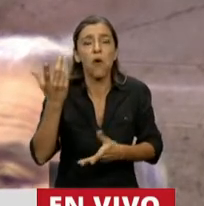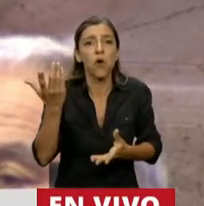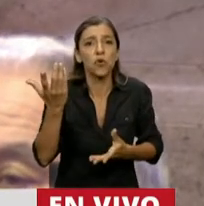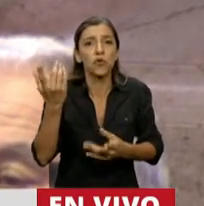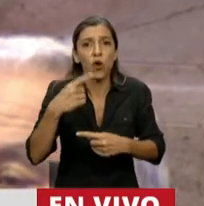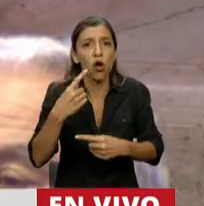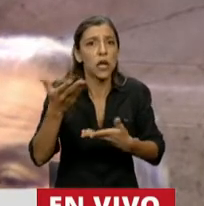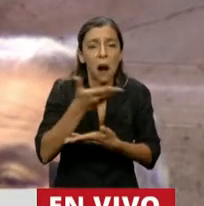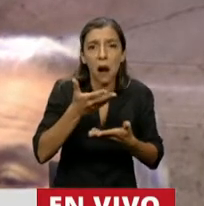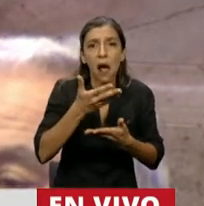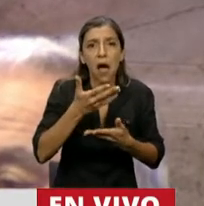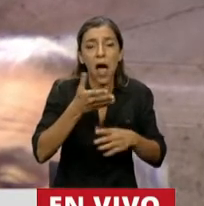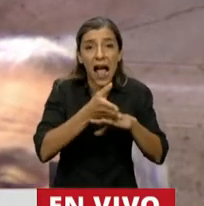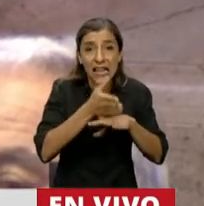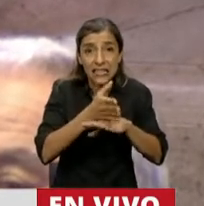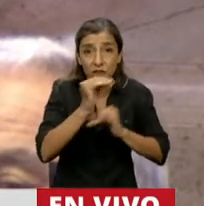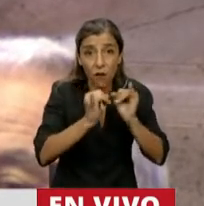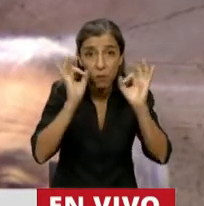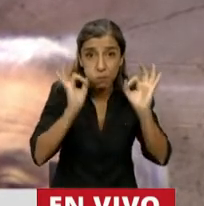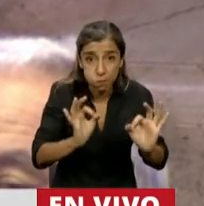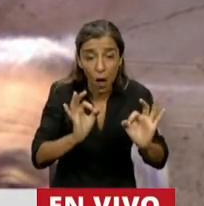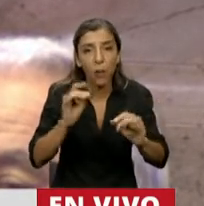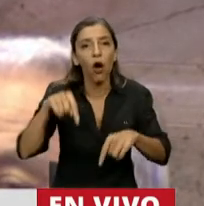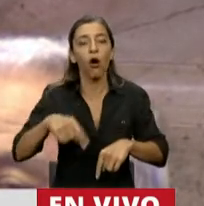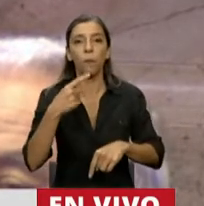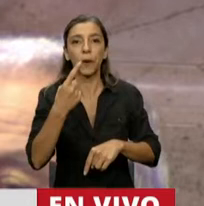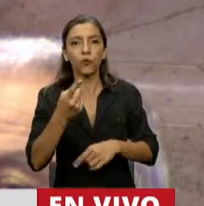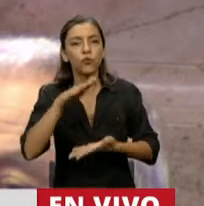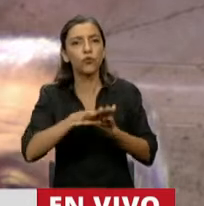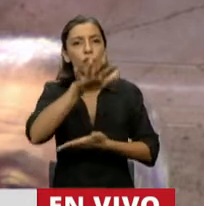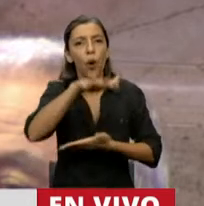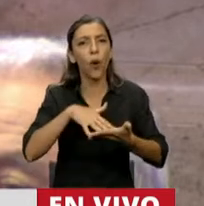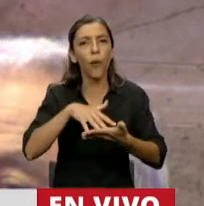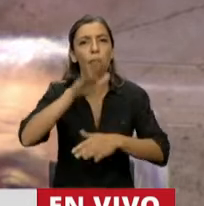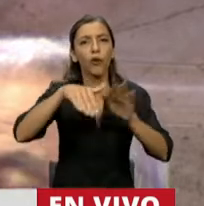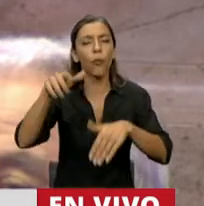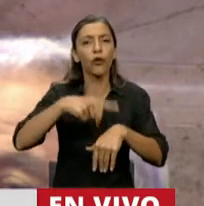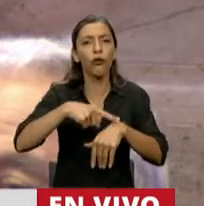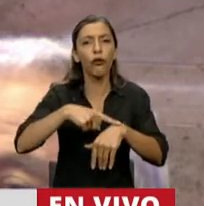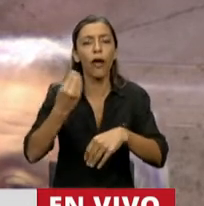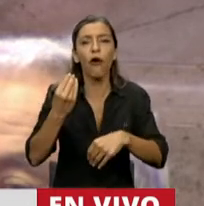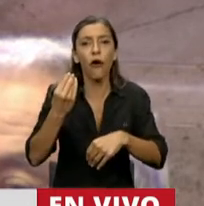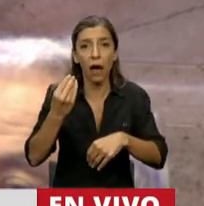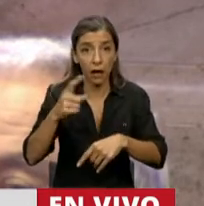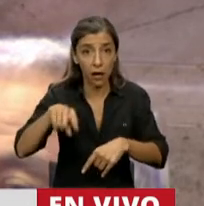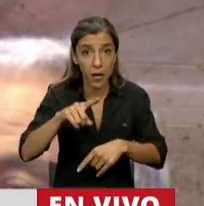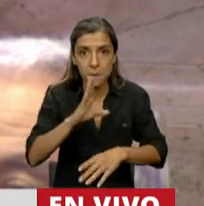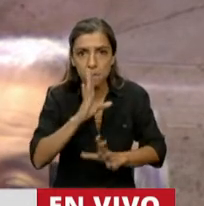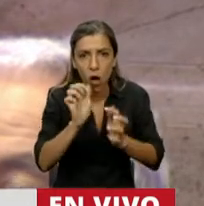minutis, nadie dice nada. Toda una cosa oculta, como si no sé qué estuviera pasando. La verdad que no entiendo.